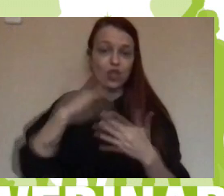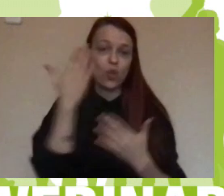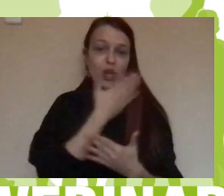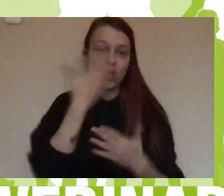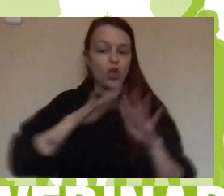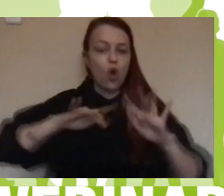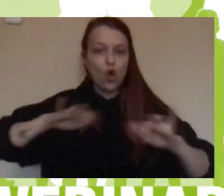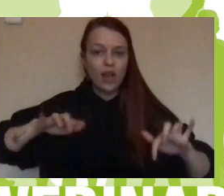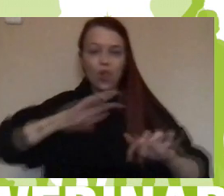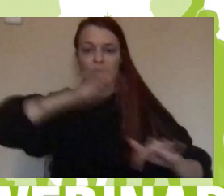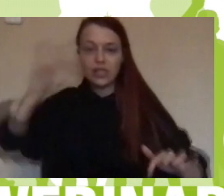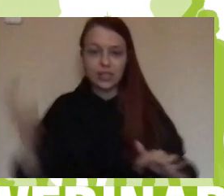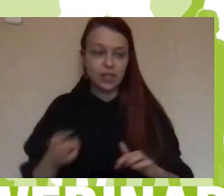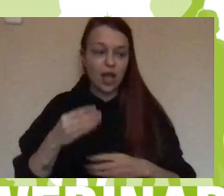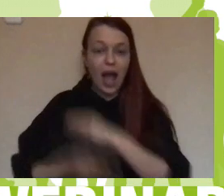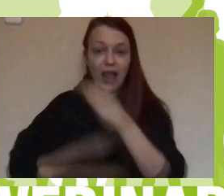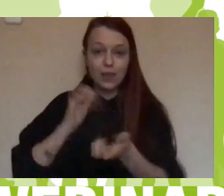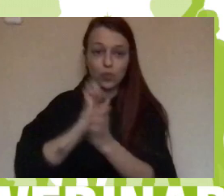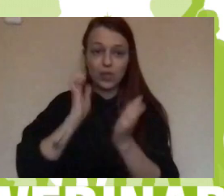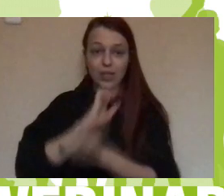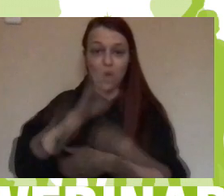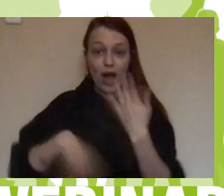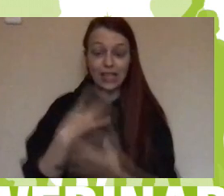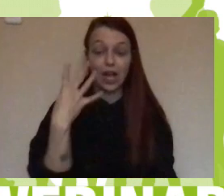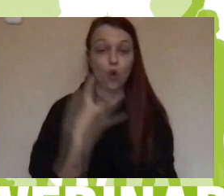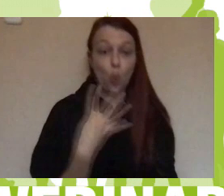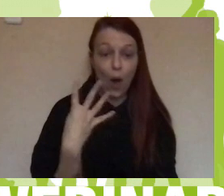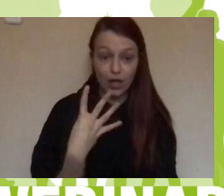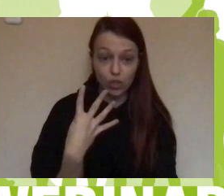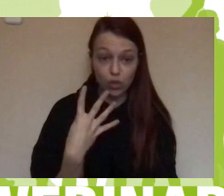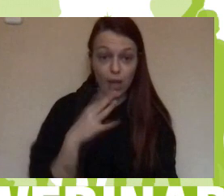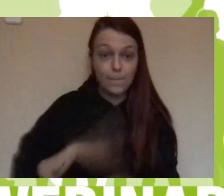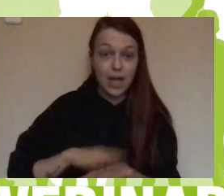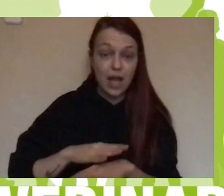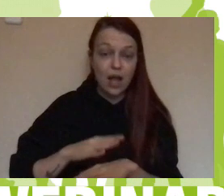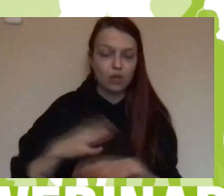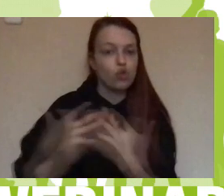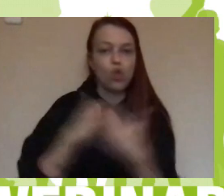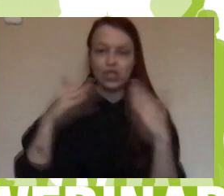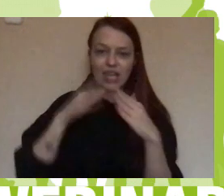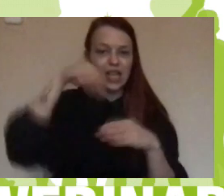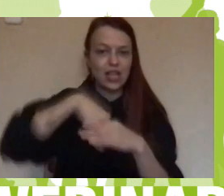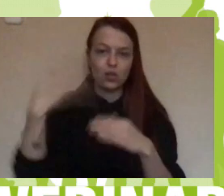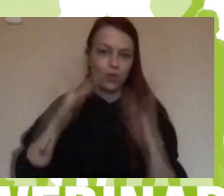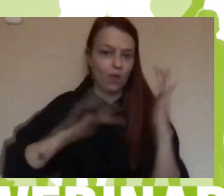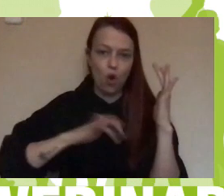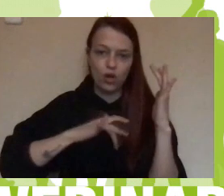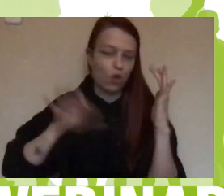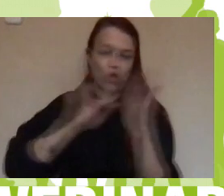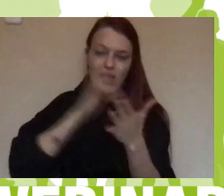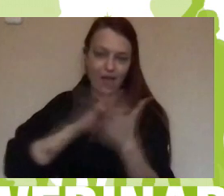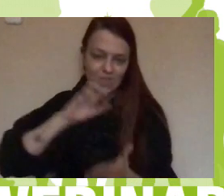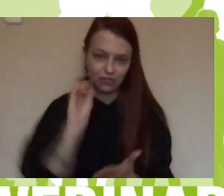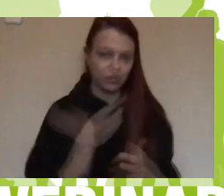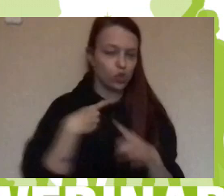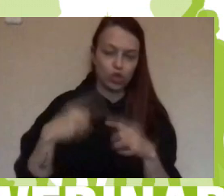y pudimos llegar hasta cuarto de primaria para que todos tuviesen en su casa un equipo. Hecho este que